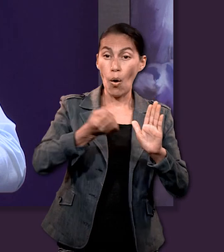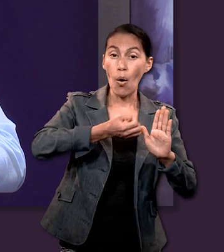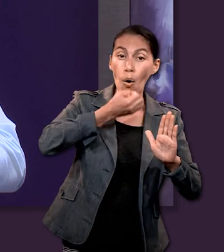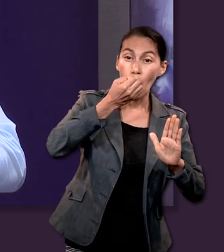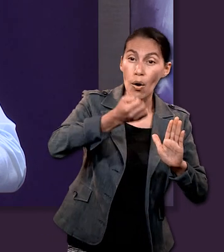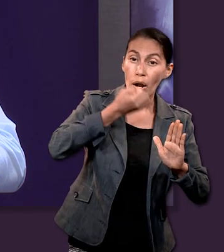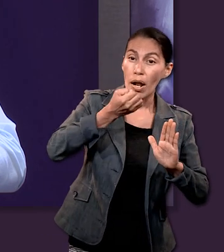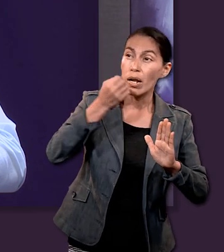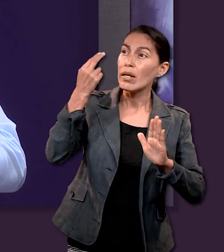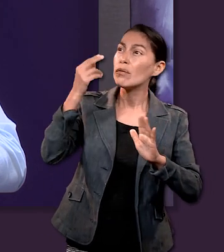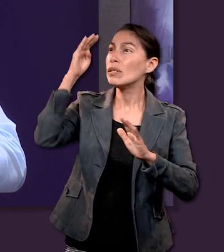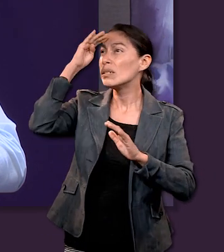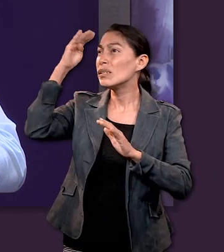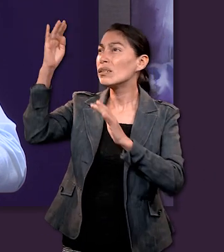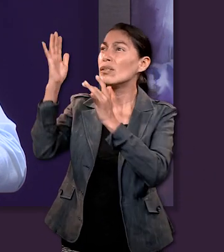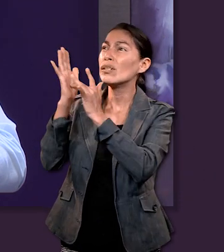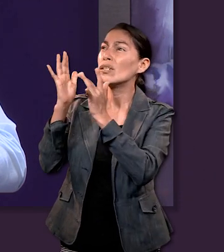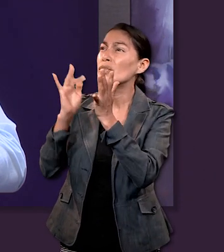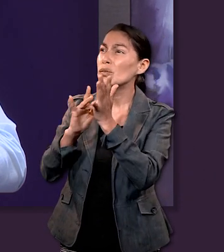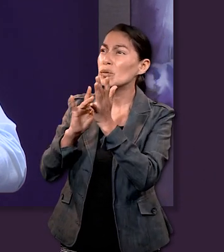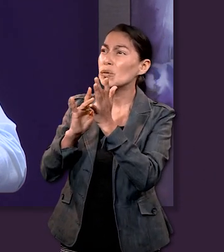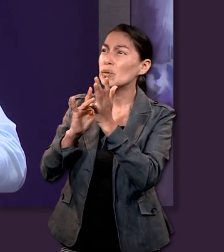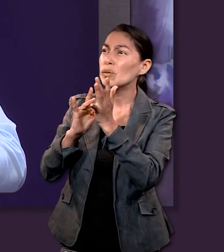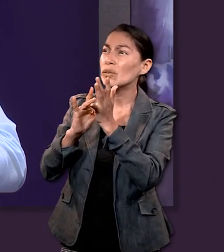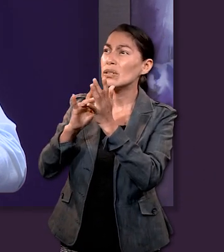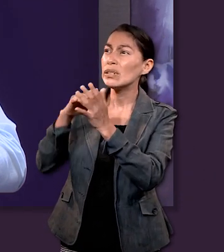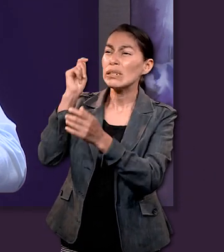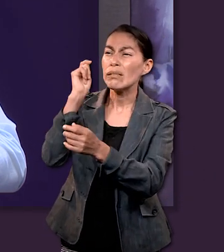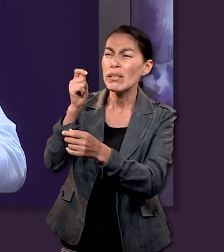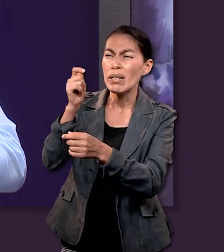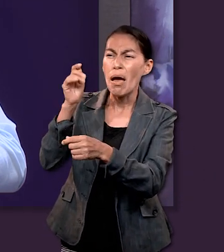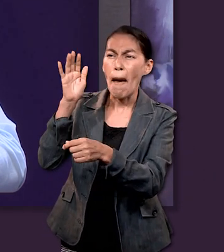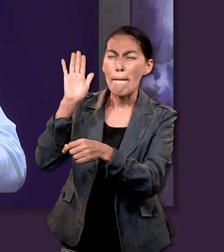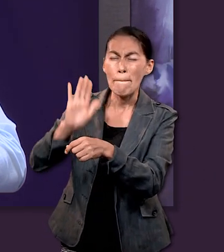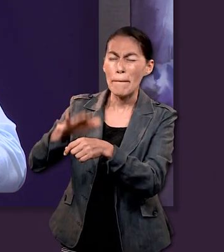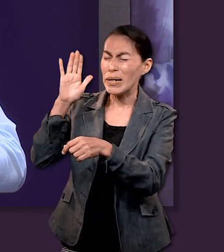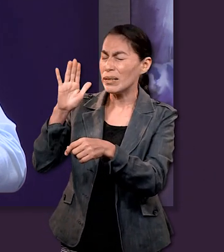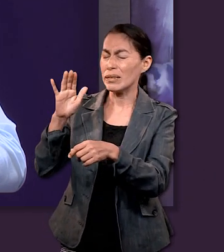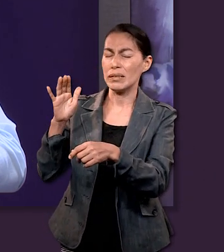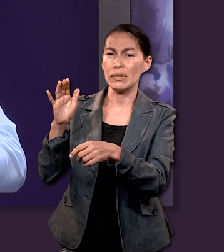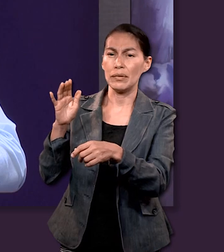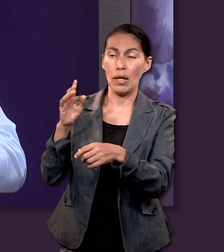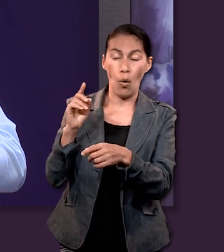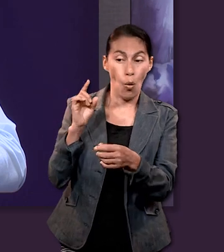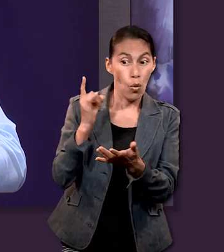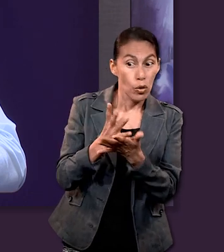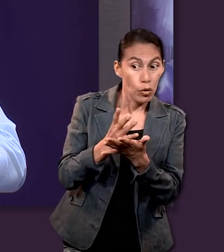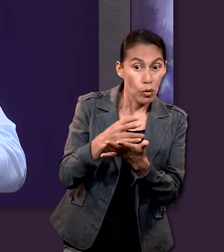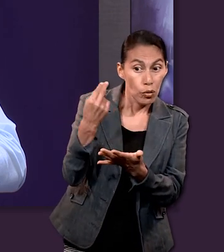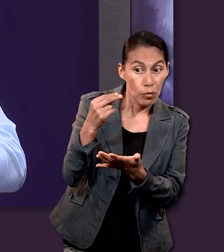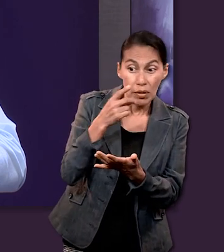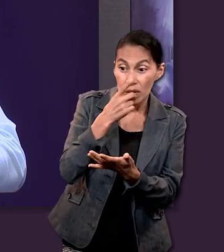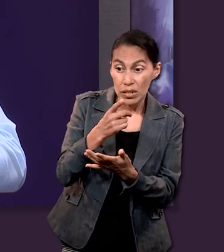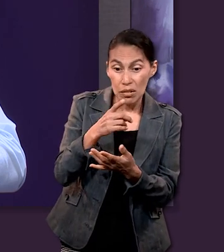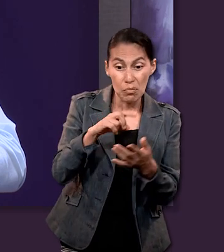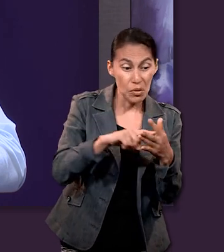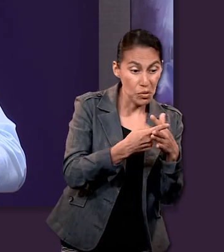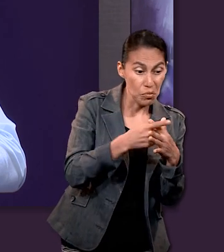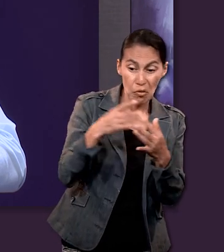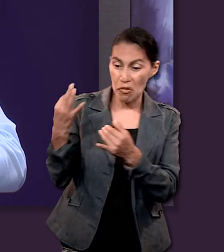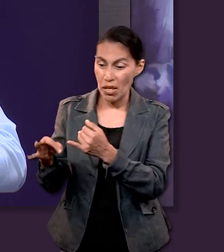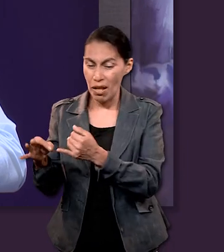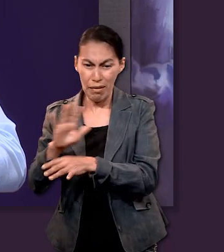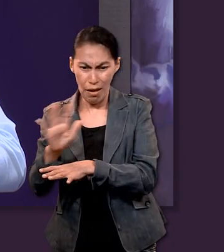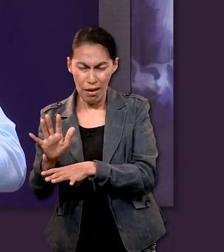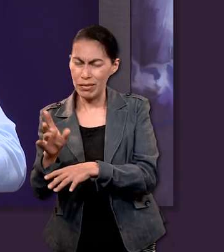Orar en el nombre del Señor Jesús es más que hacer simplemente mención de su nombre al principio, al fin de la